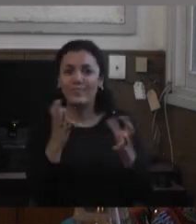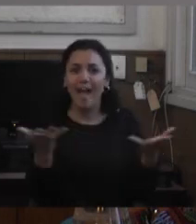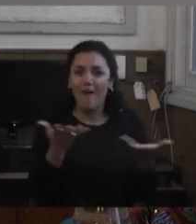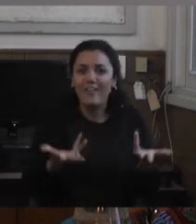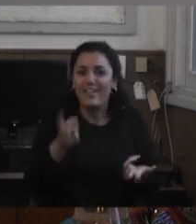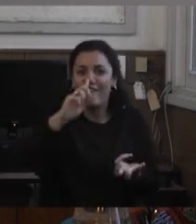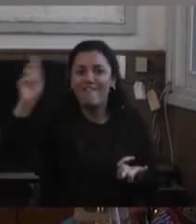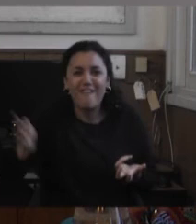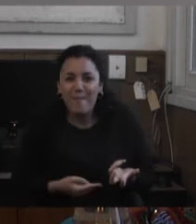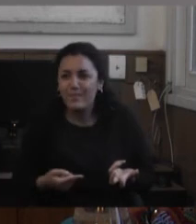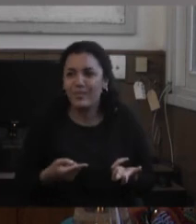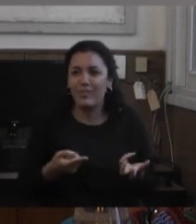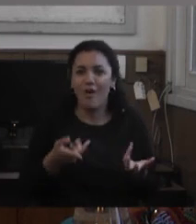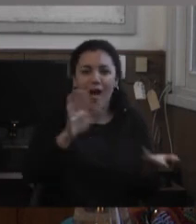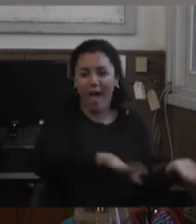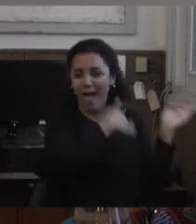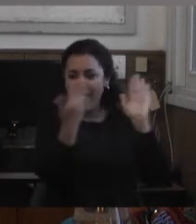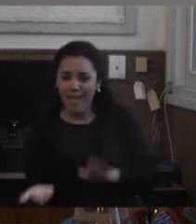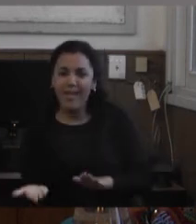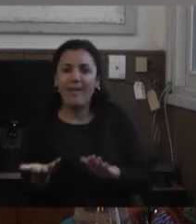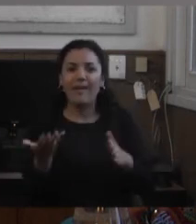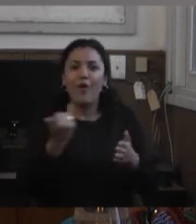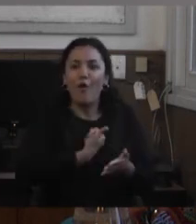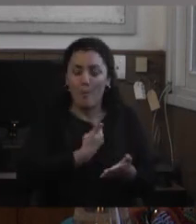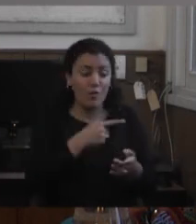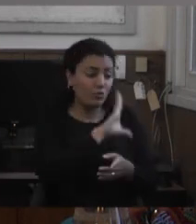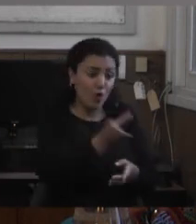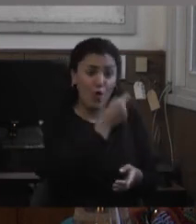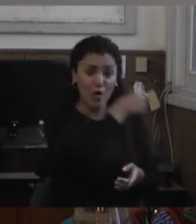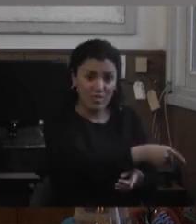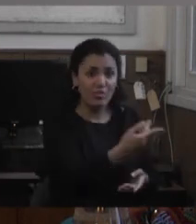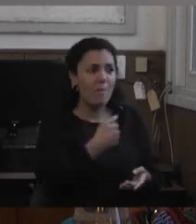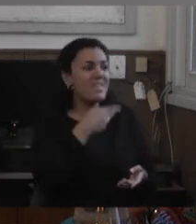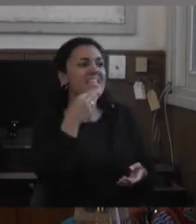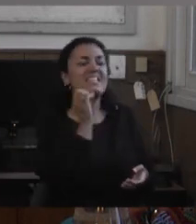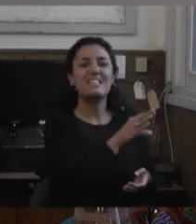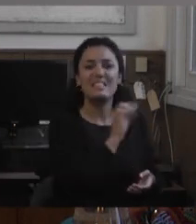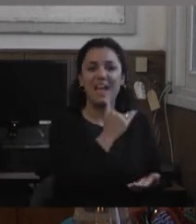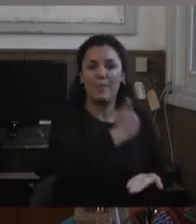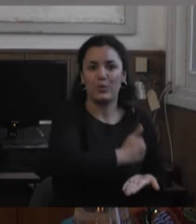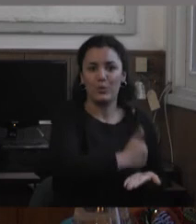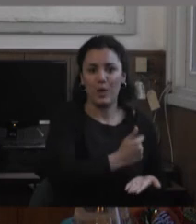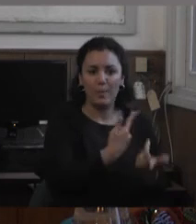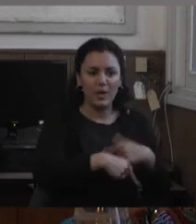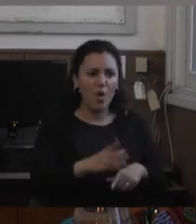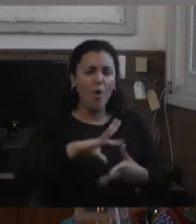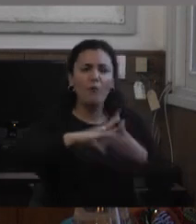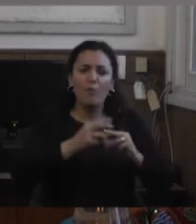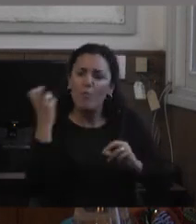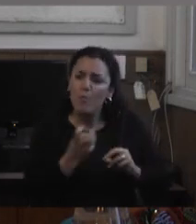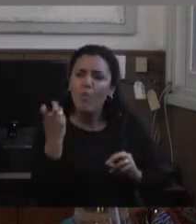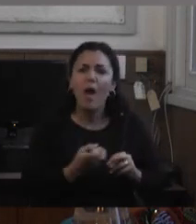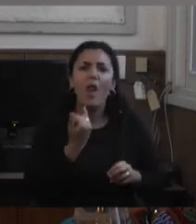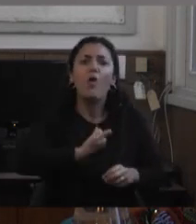todo eso cómo ahora hago para transformarlo a ver esos son mis posicionamientos críticos ahora qué posibilidades tengo yo de buscar formas de